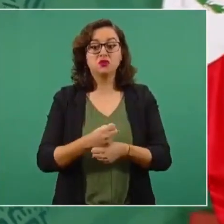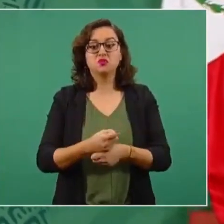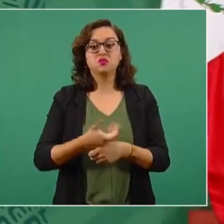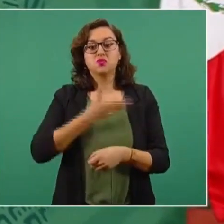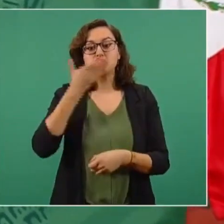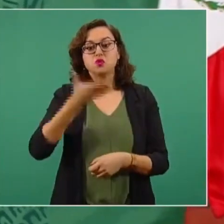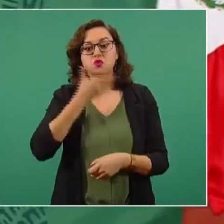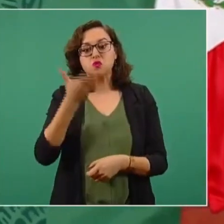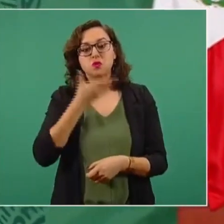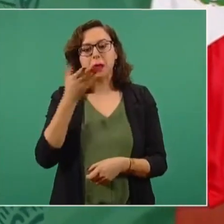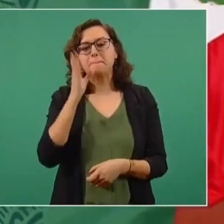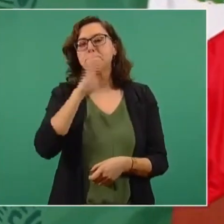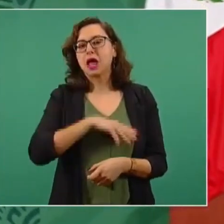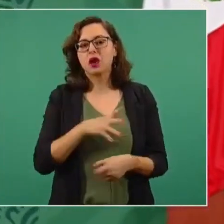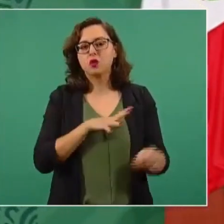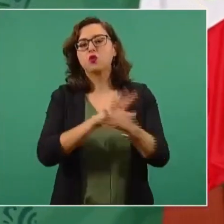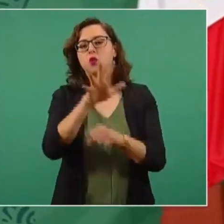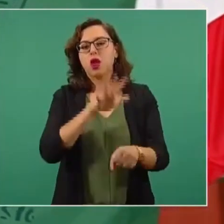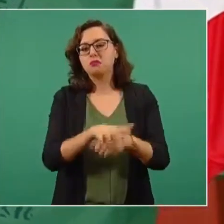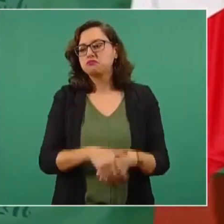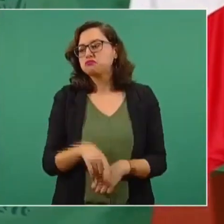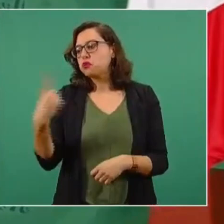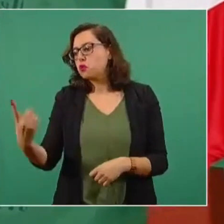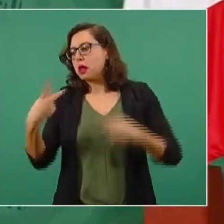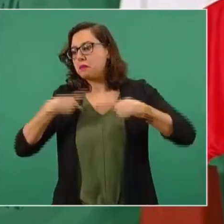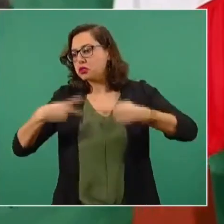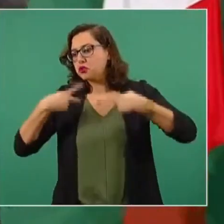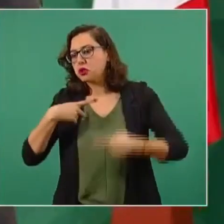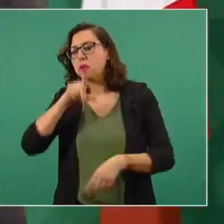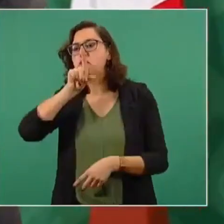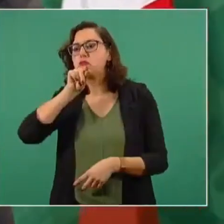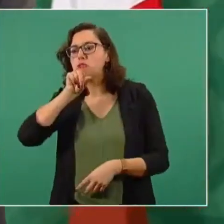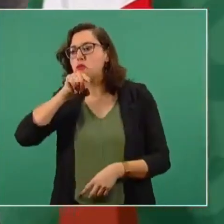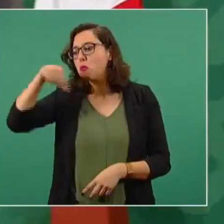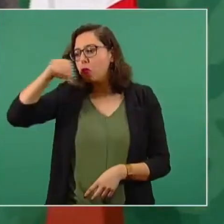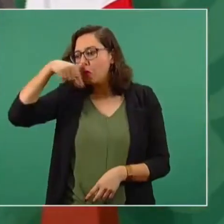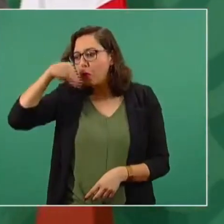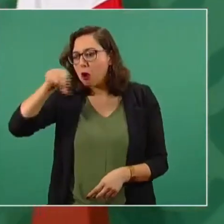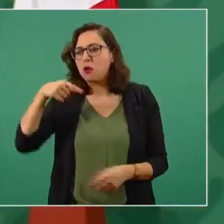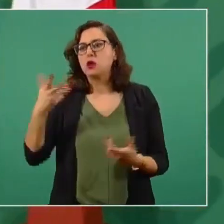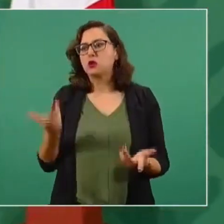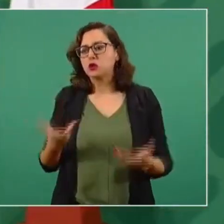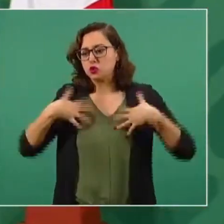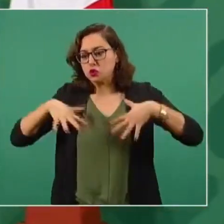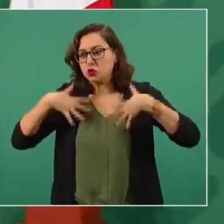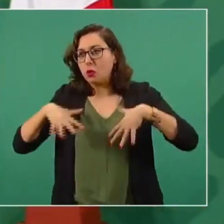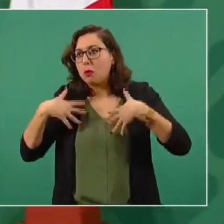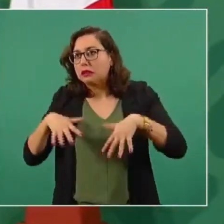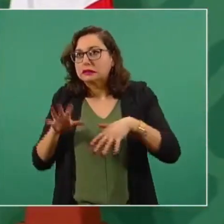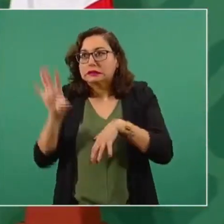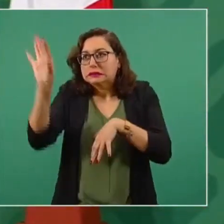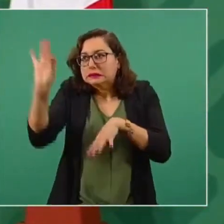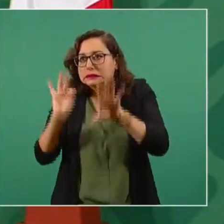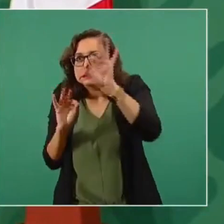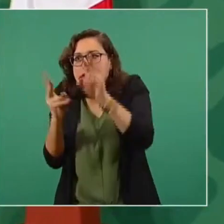sólo al que se robaba una gallina, al que se robaba un pavo, al que se robaba la ropa tendida en el